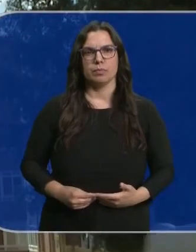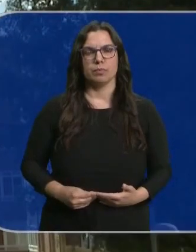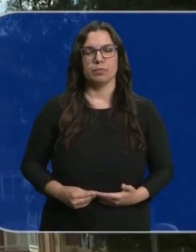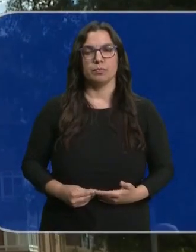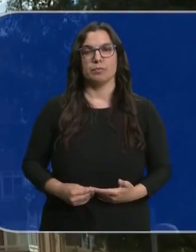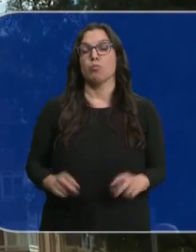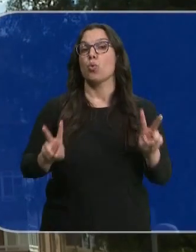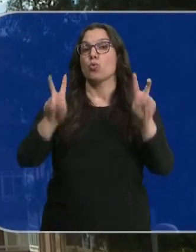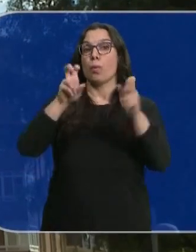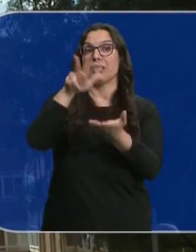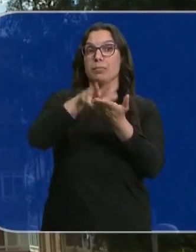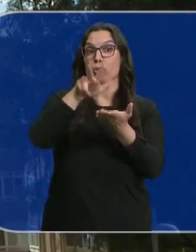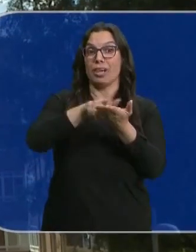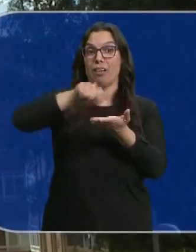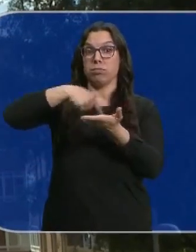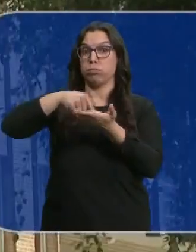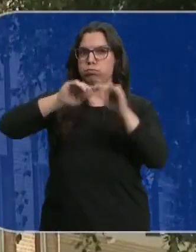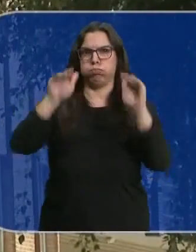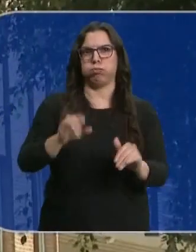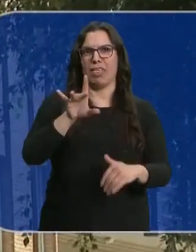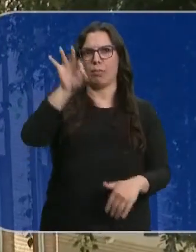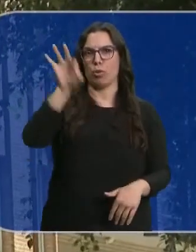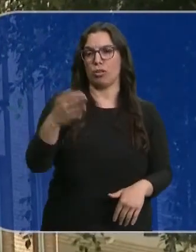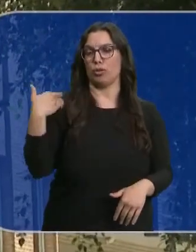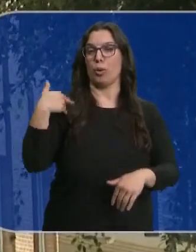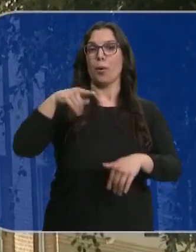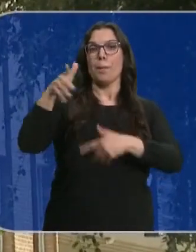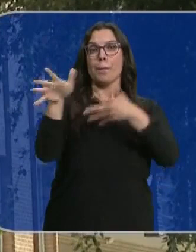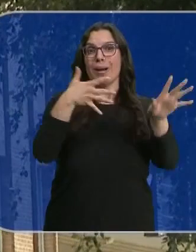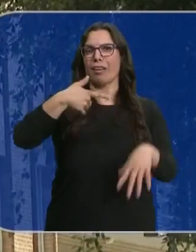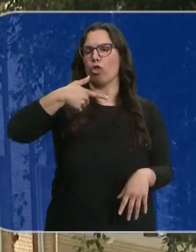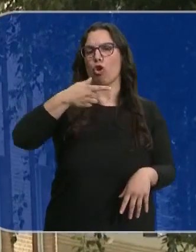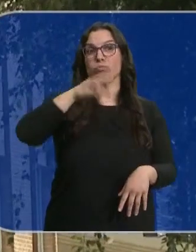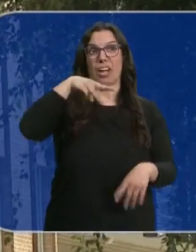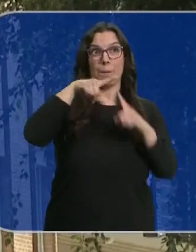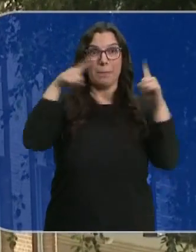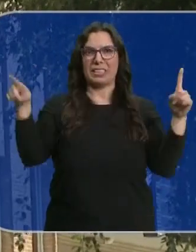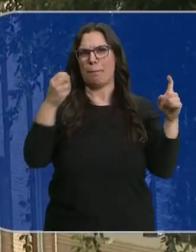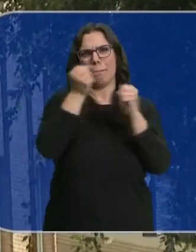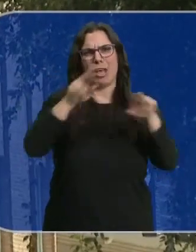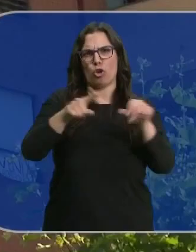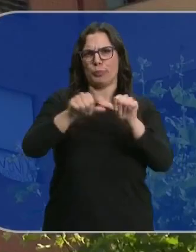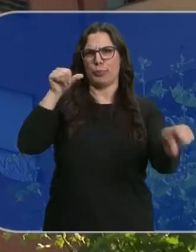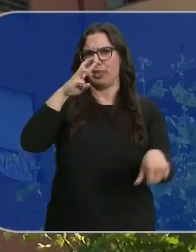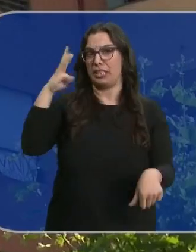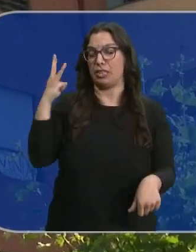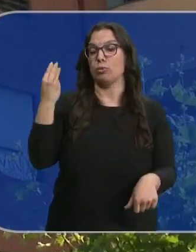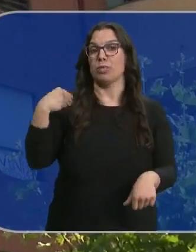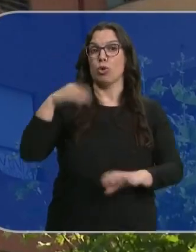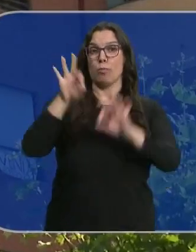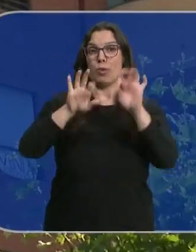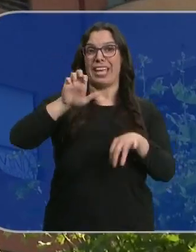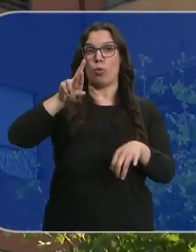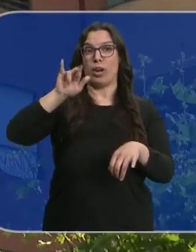Y las nuevas hipotecas caen un 15%. Cerraron marzo con su peor trimestre en tres años y ante la escalada del Euribor, los